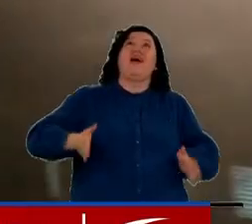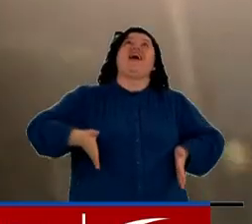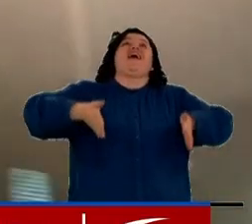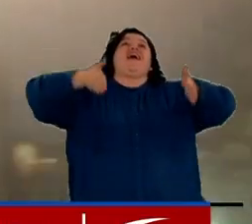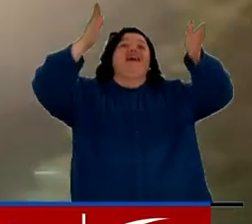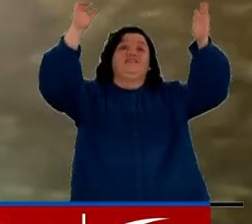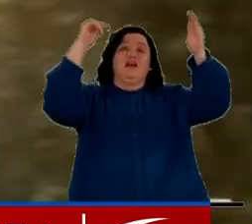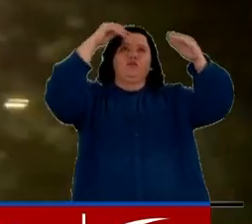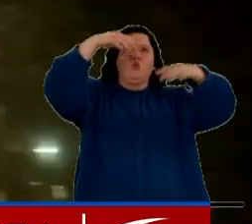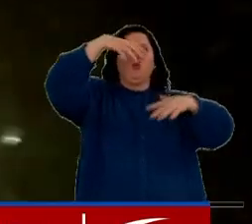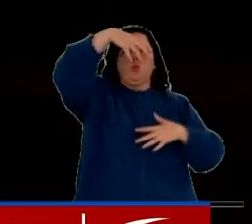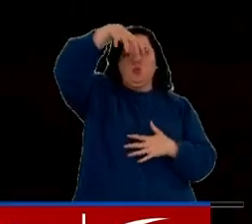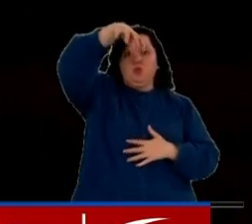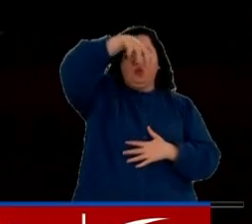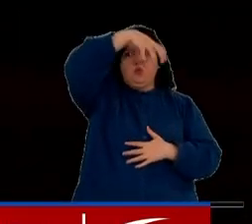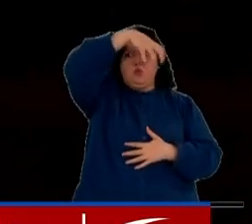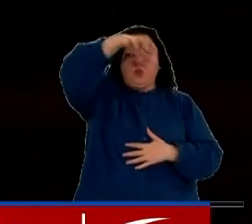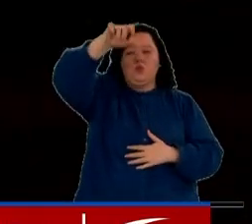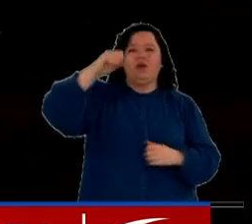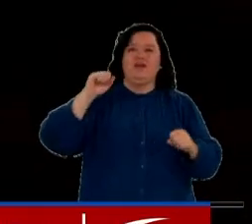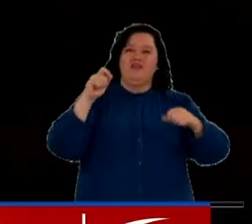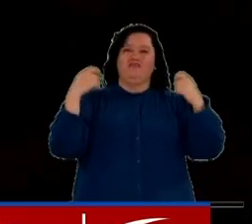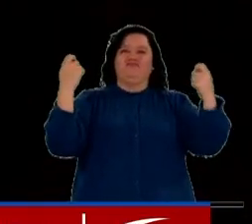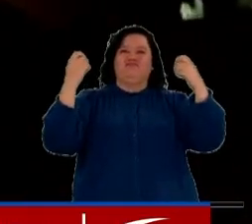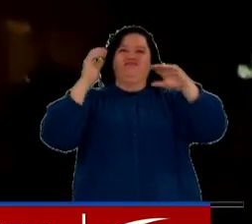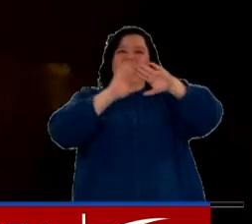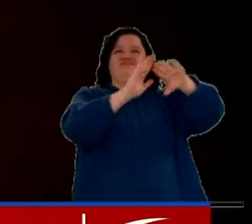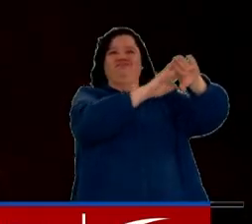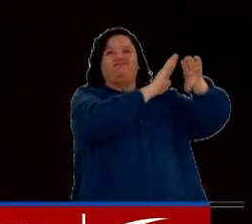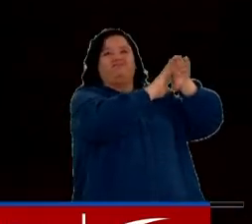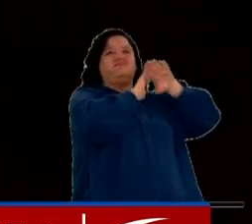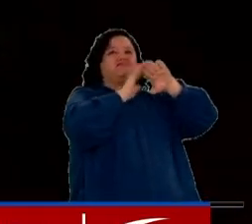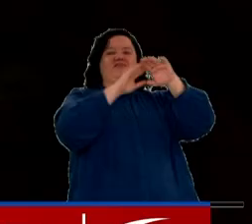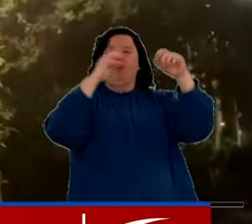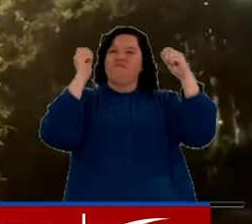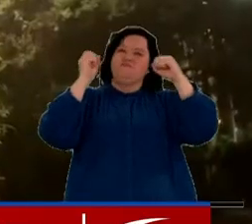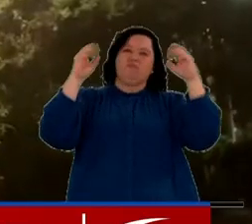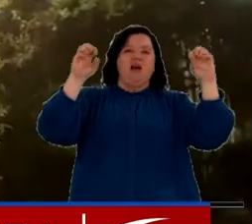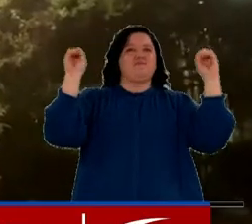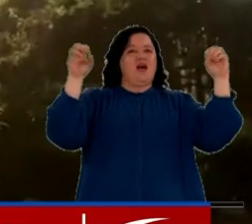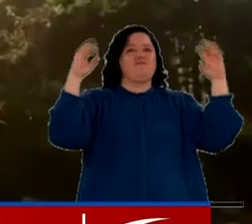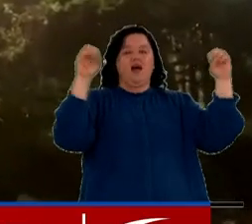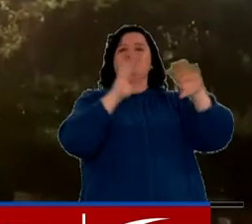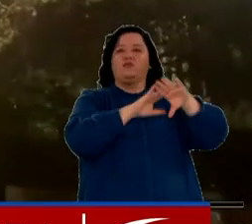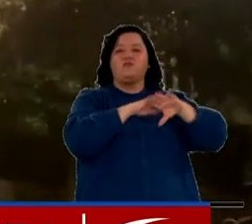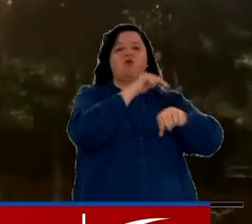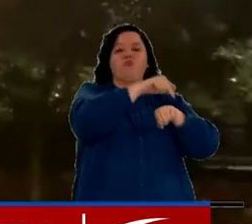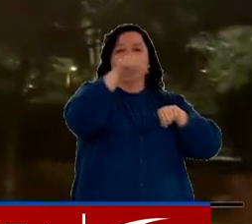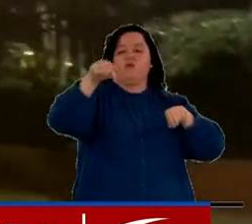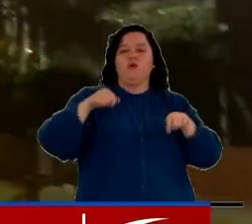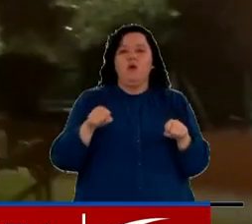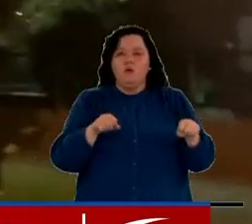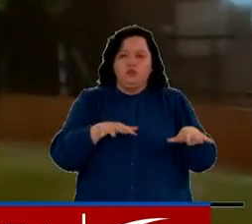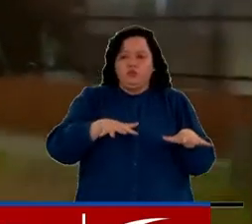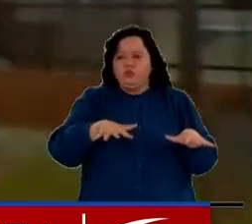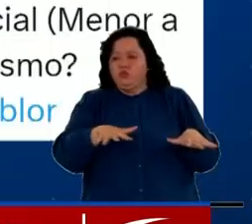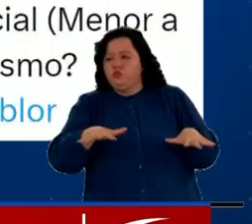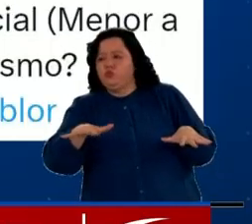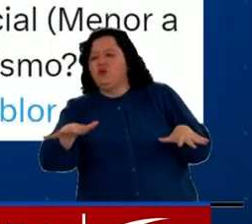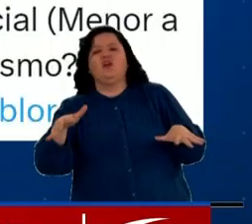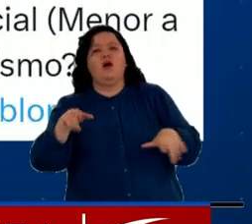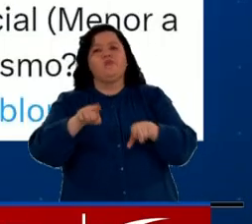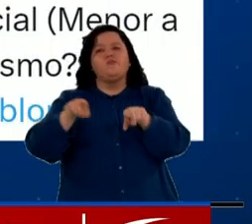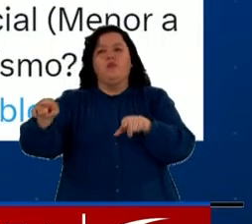altos se sacudieron y las alarmas se saltaron en varios puntos de la capital. El movimiento telúrico también sacudió con fuerza